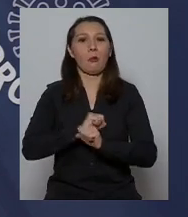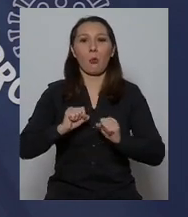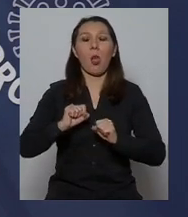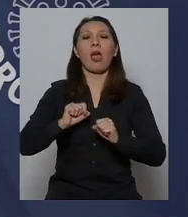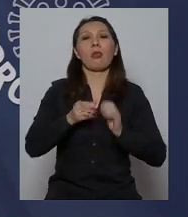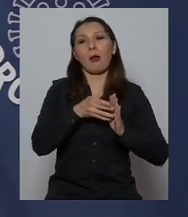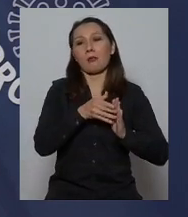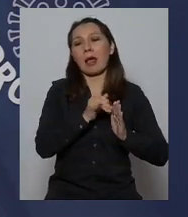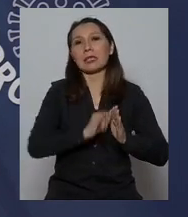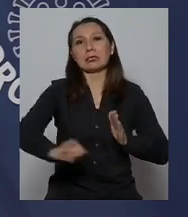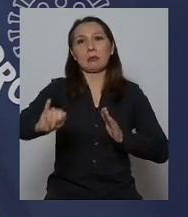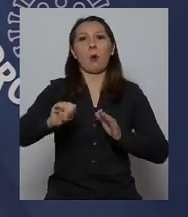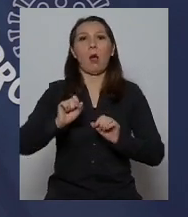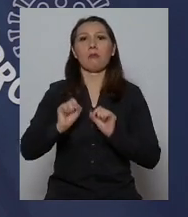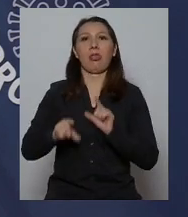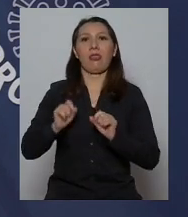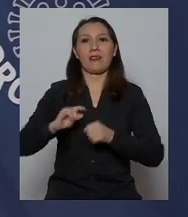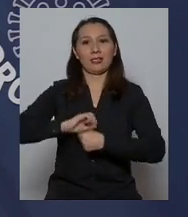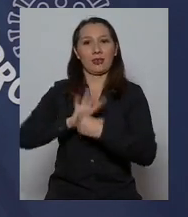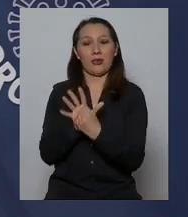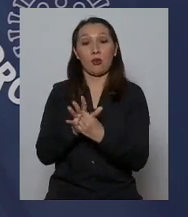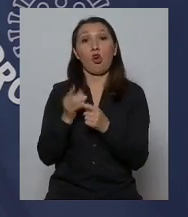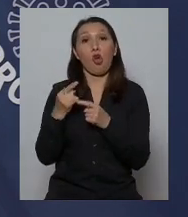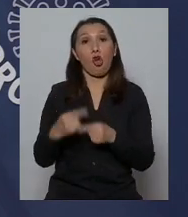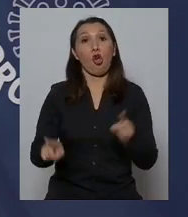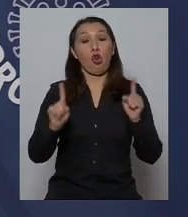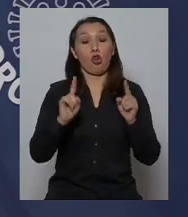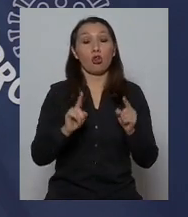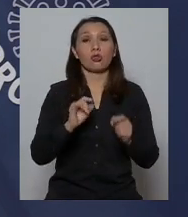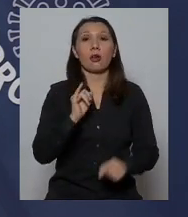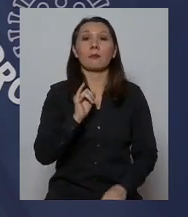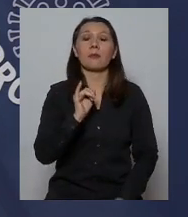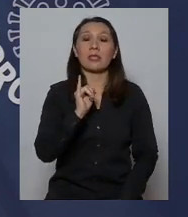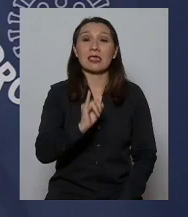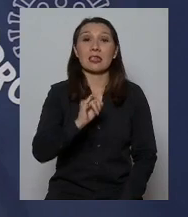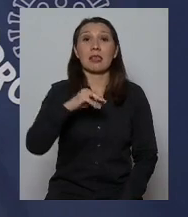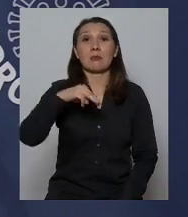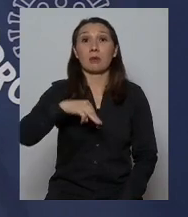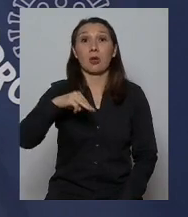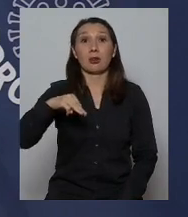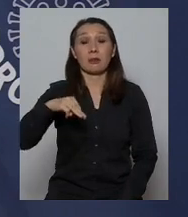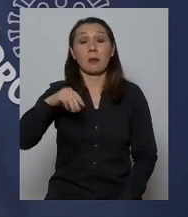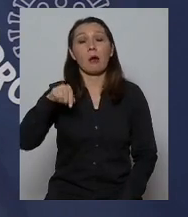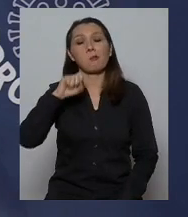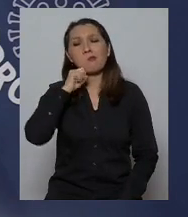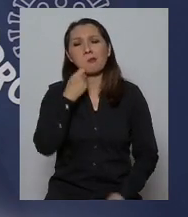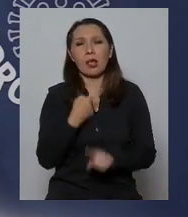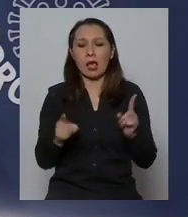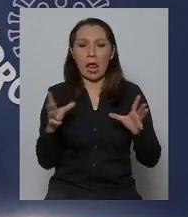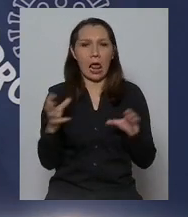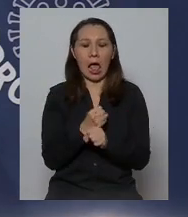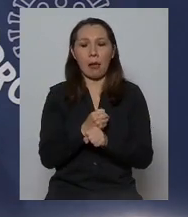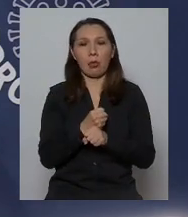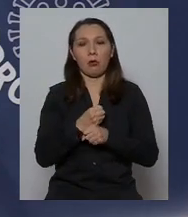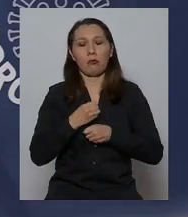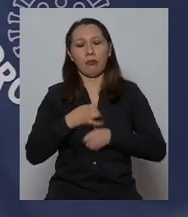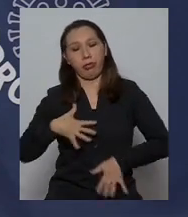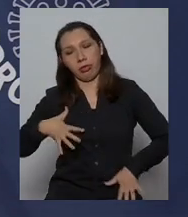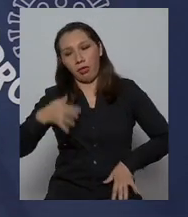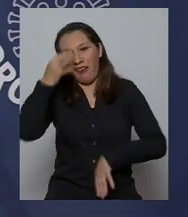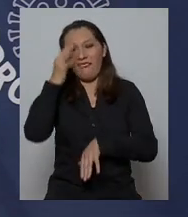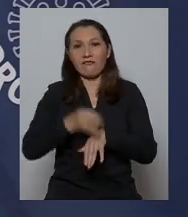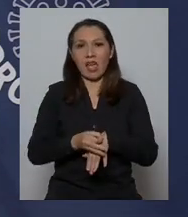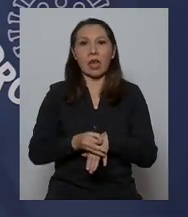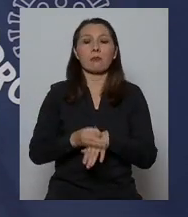prolongada. La otra inmunoglobulina M produce una elevación rápida y cae en respuesta a la